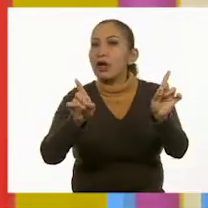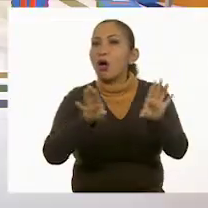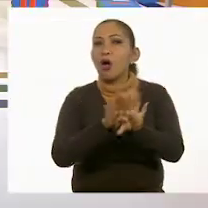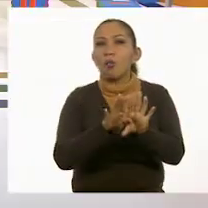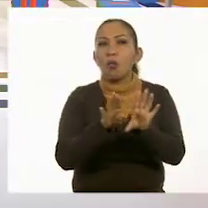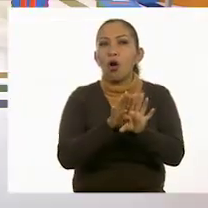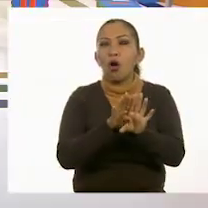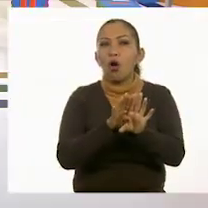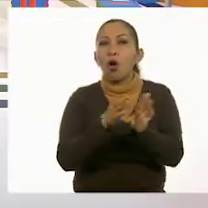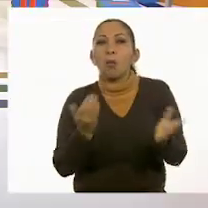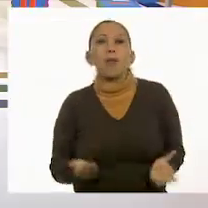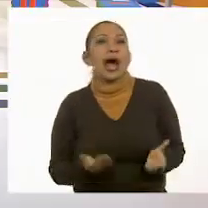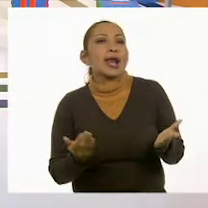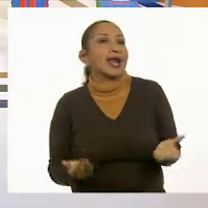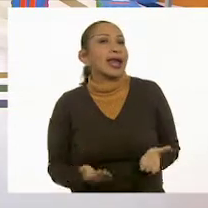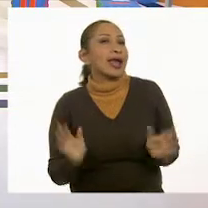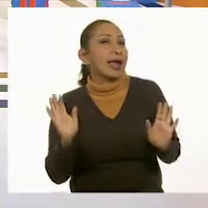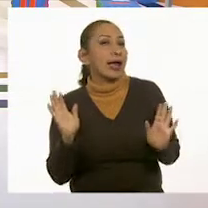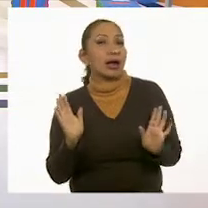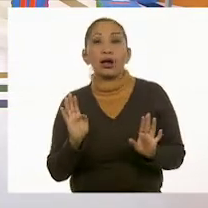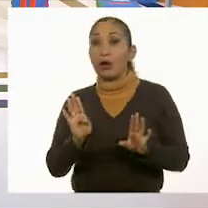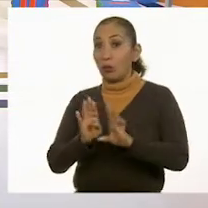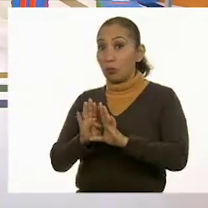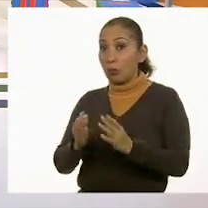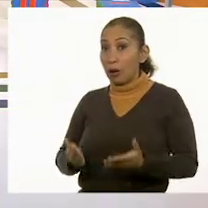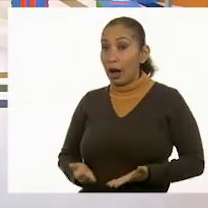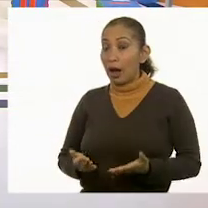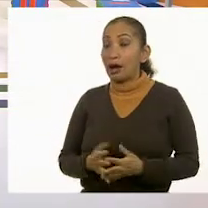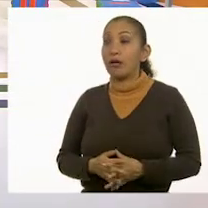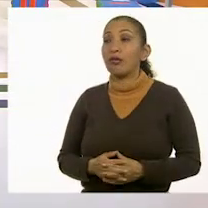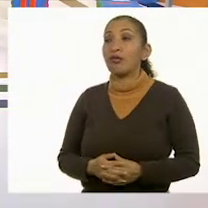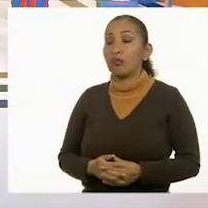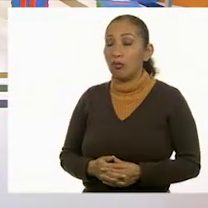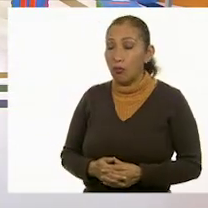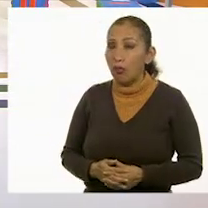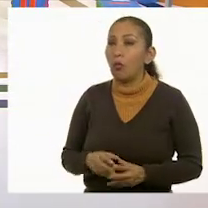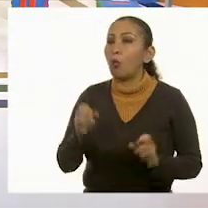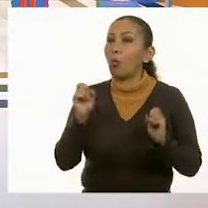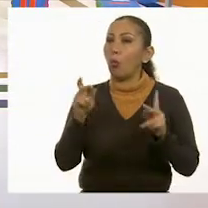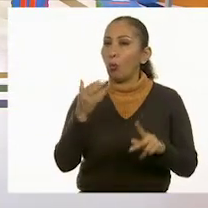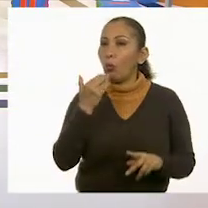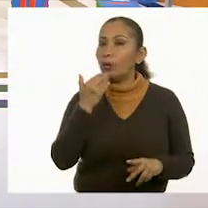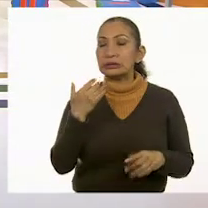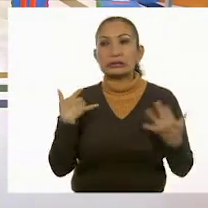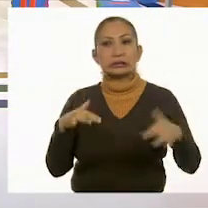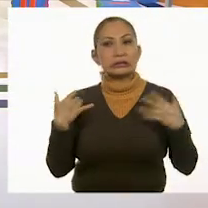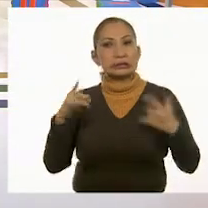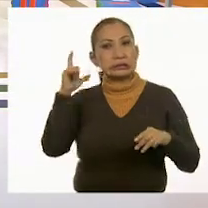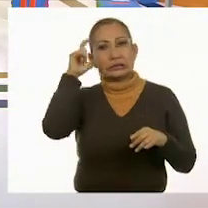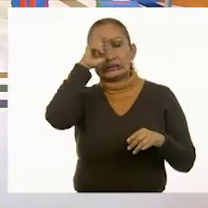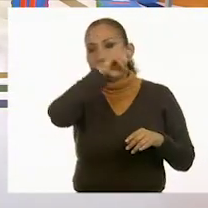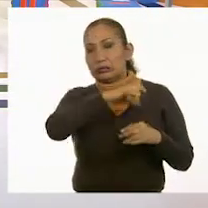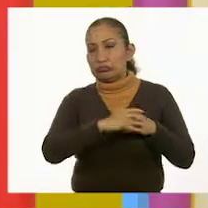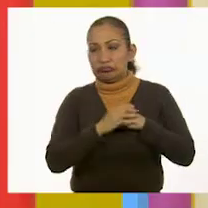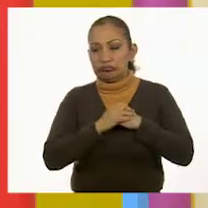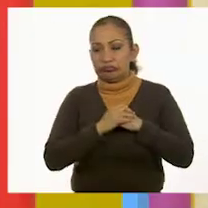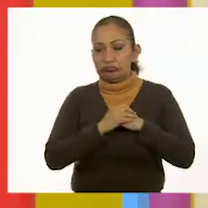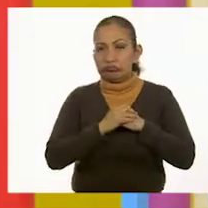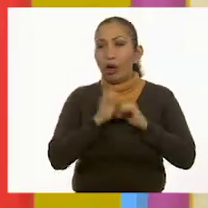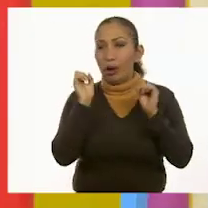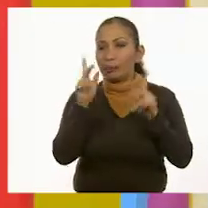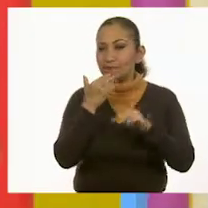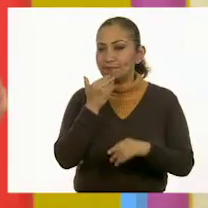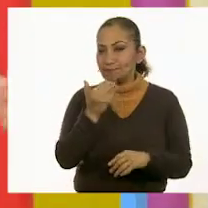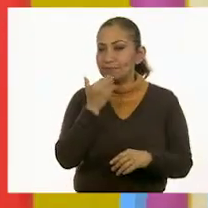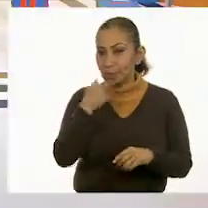como pasos de baile. Como pasos de baile. Ok. Me la pusiste difícil. Está